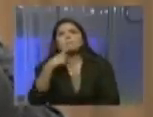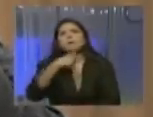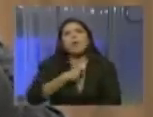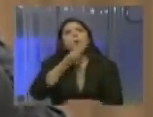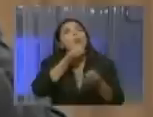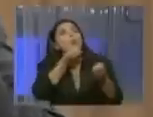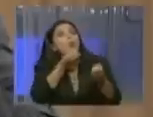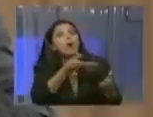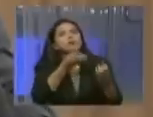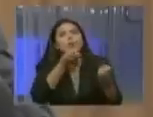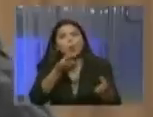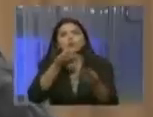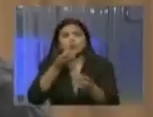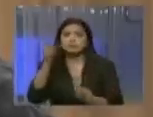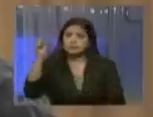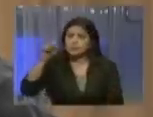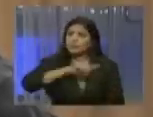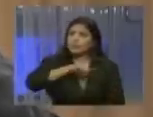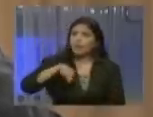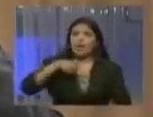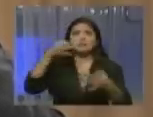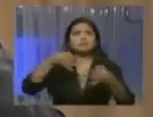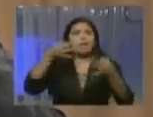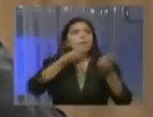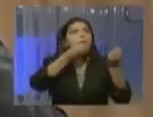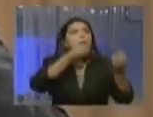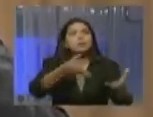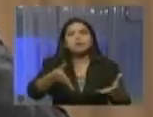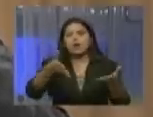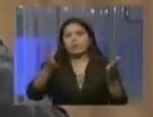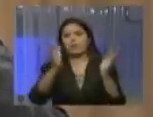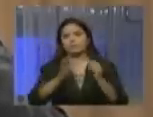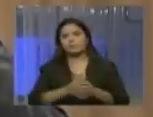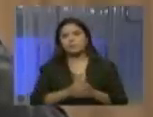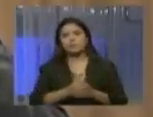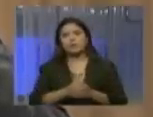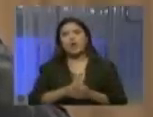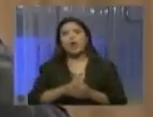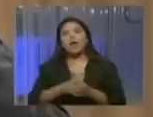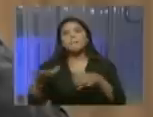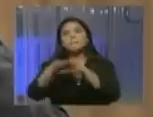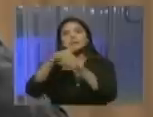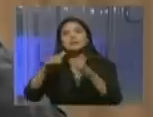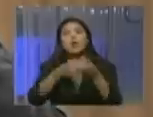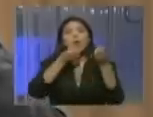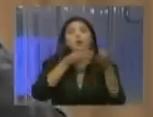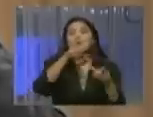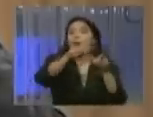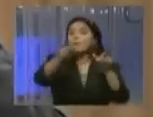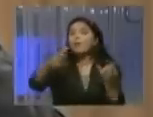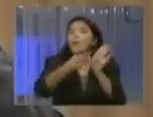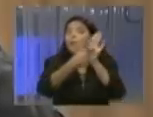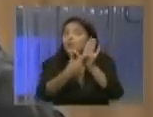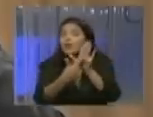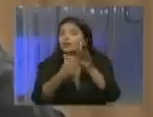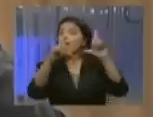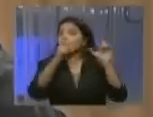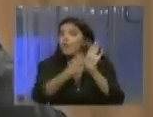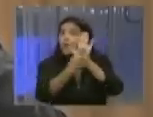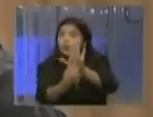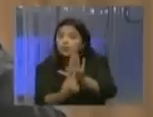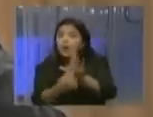cuenta eso por ahí, nosotros activados con el Estado Mayor ordenado por el Ministro Luis Marcano, andamos en la calle contándole a la gente eso, mostrándole algunas imágenes